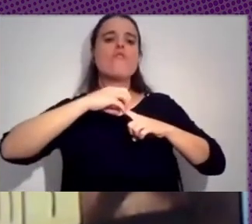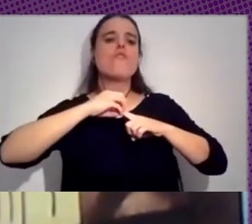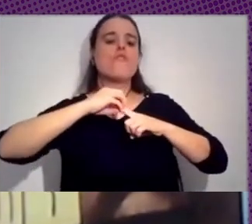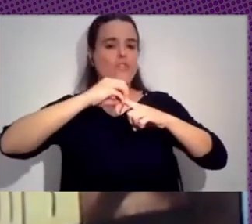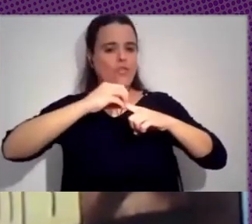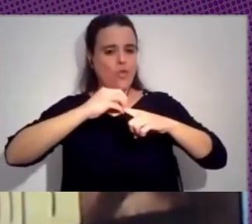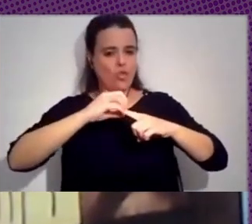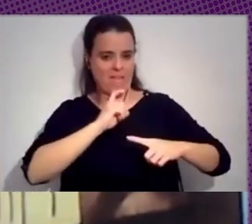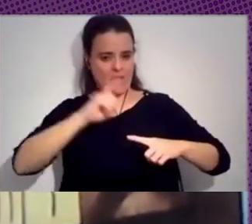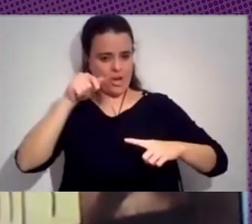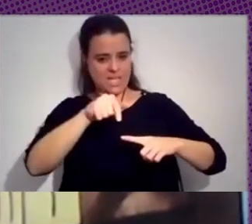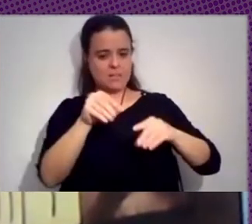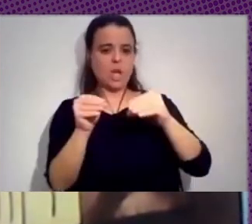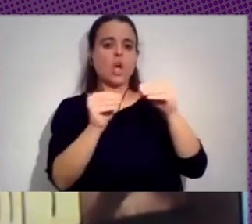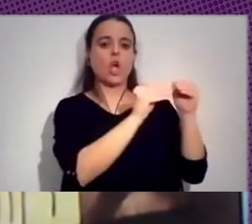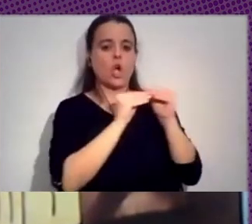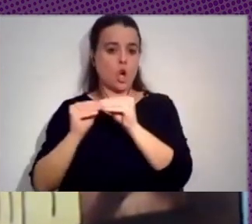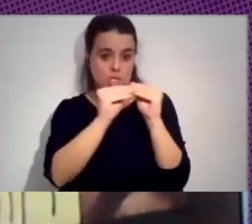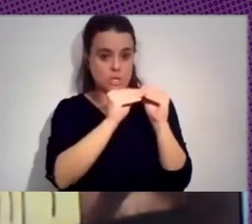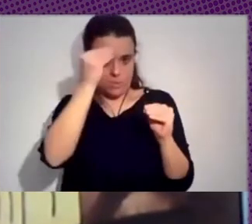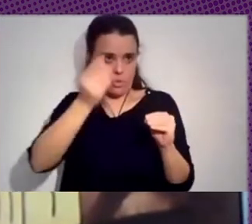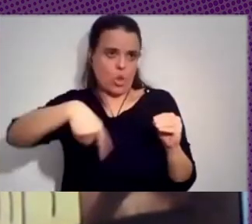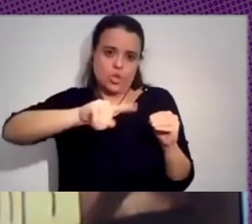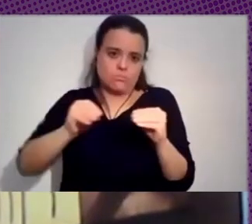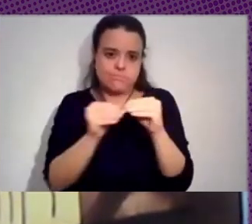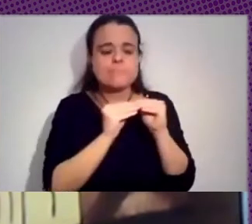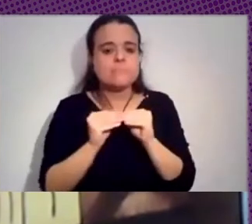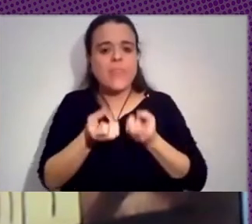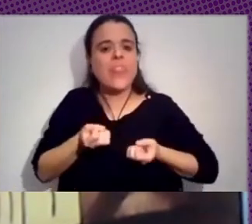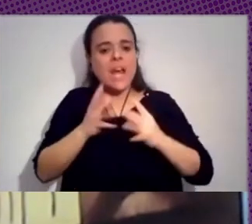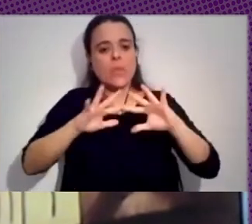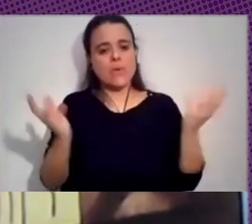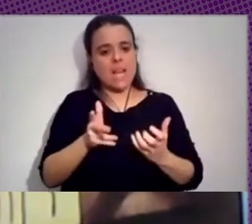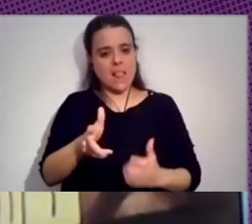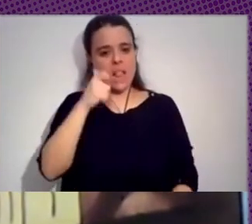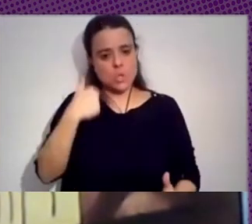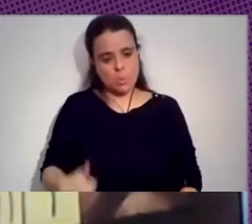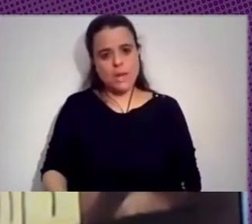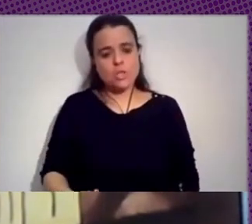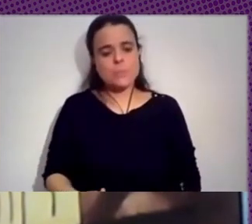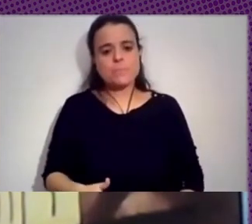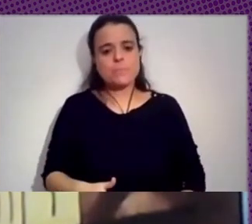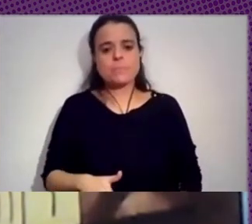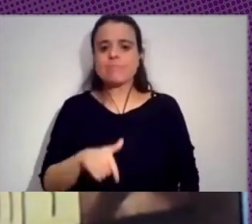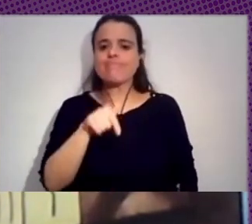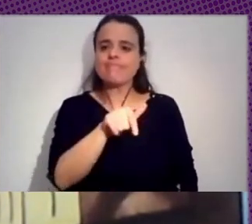consenso en el que creo todos estamos de acuerdo, que es la Declaración Universal de los Derechos Humanos, es que